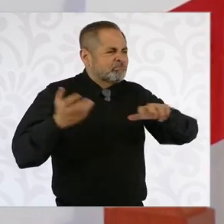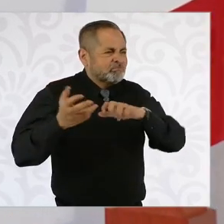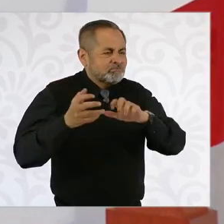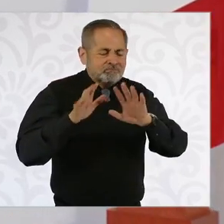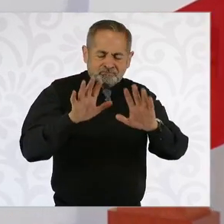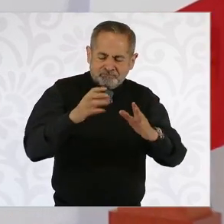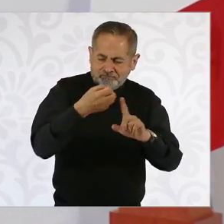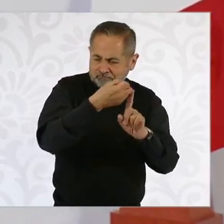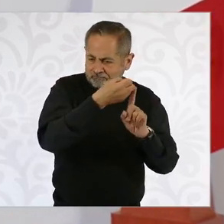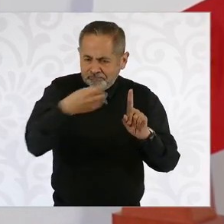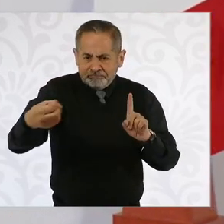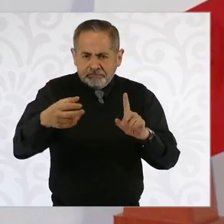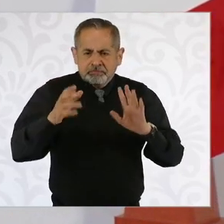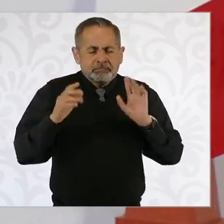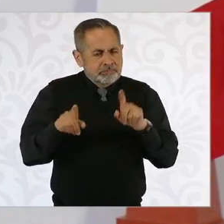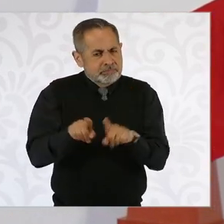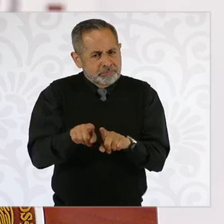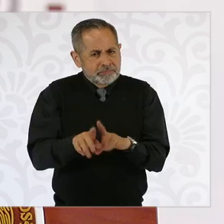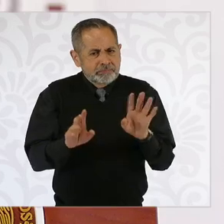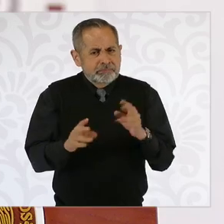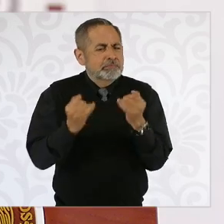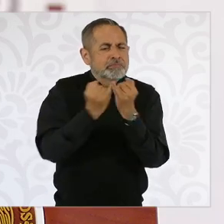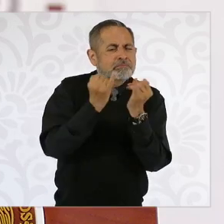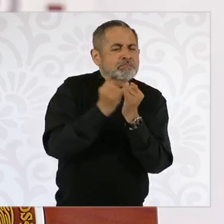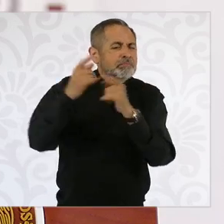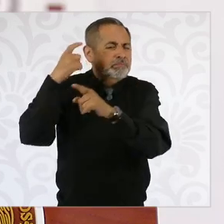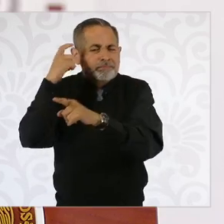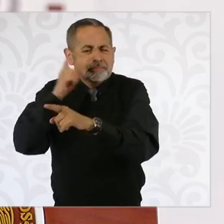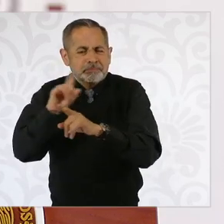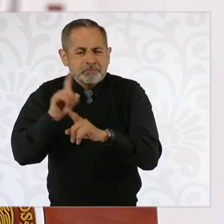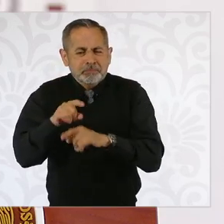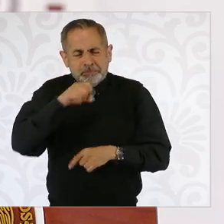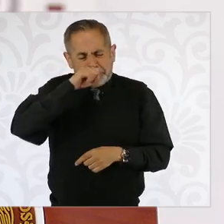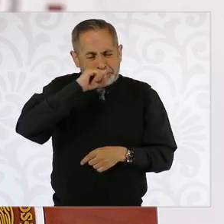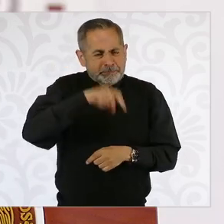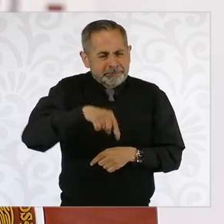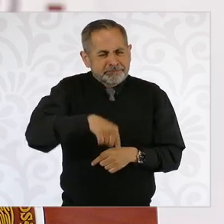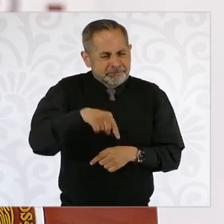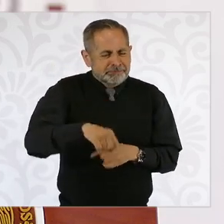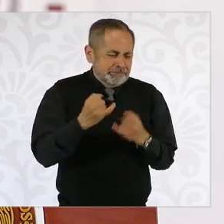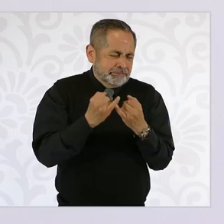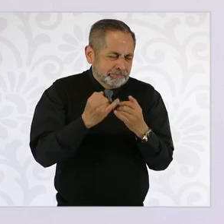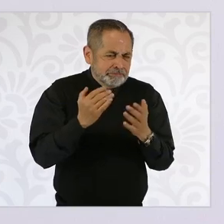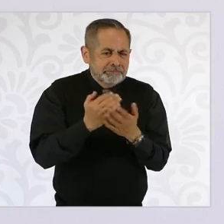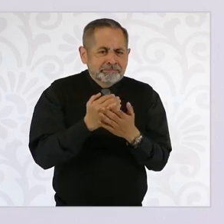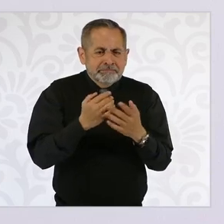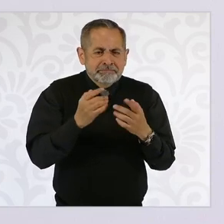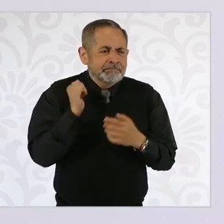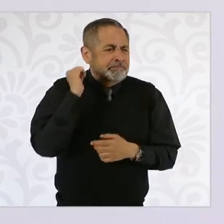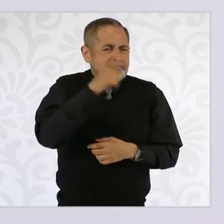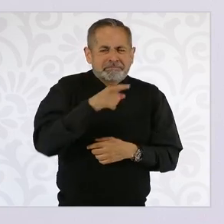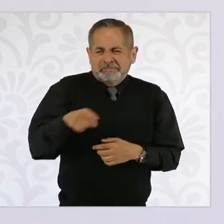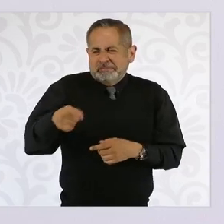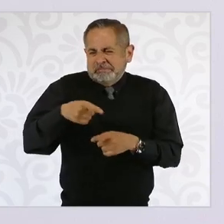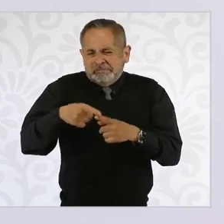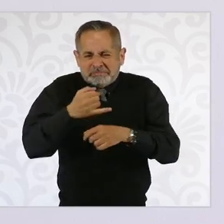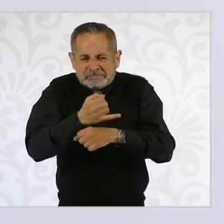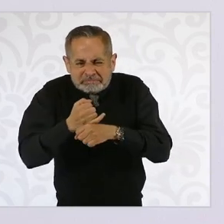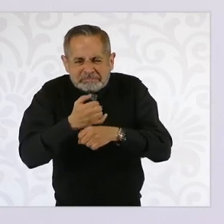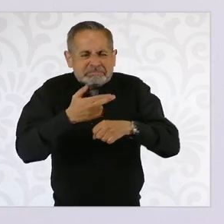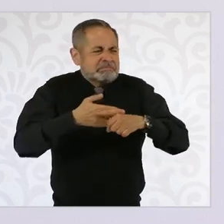hubo en algún momento, como pasó en Querétaro, alguna situación de algún inspector, algún